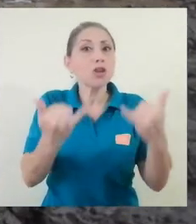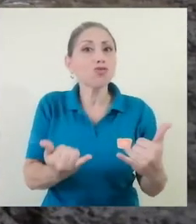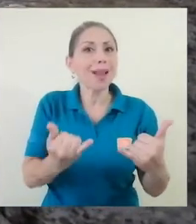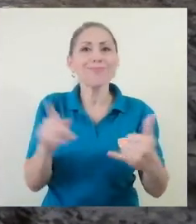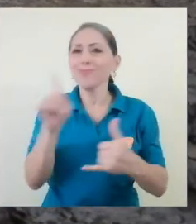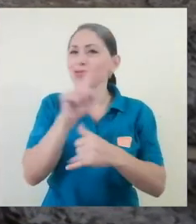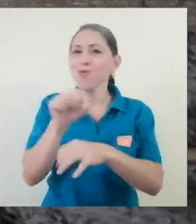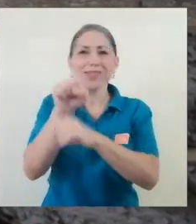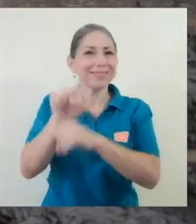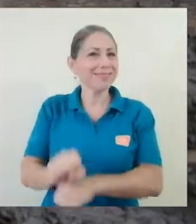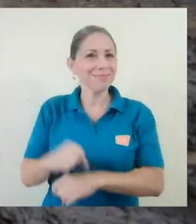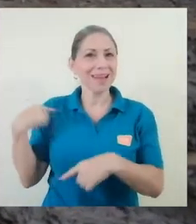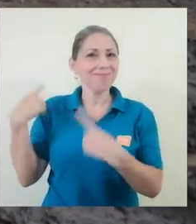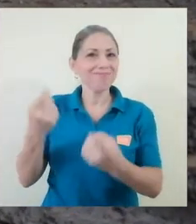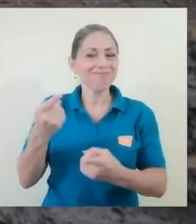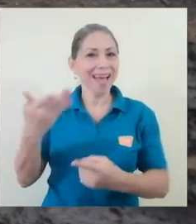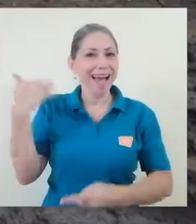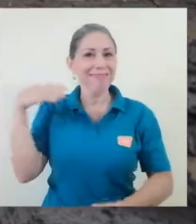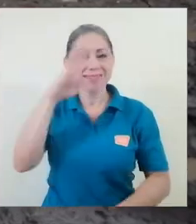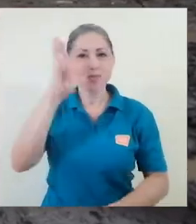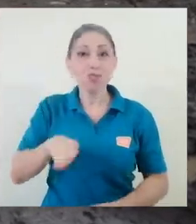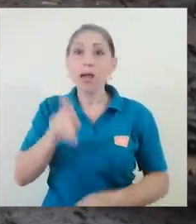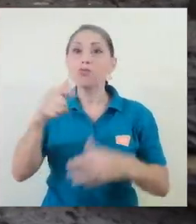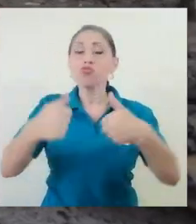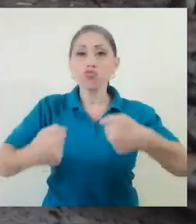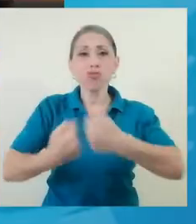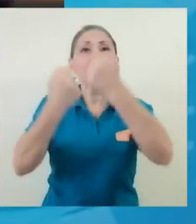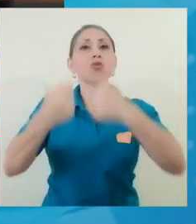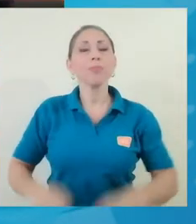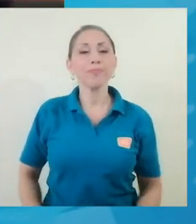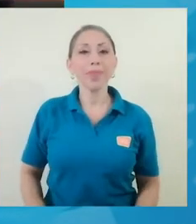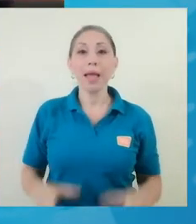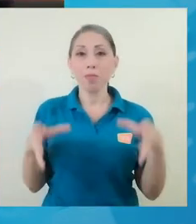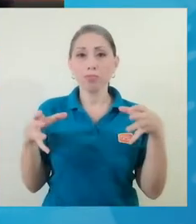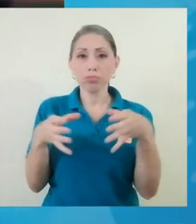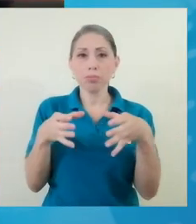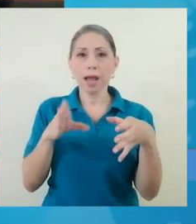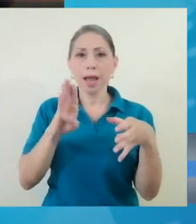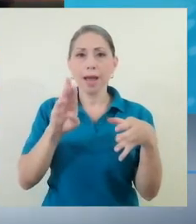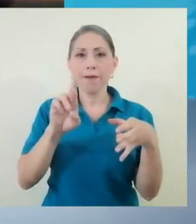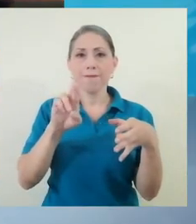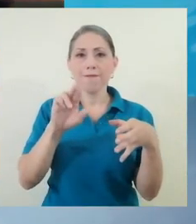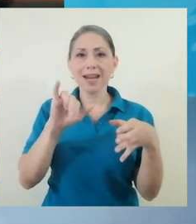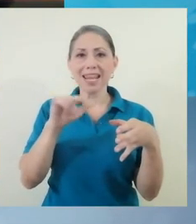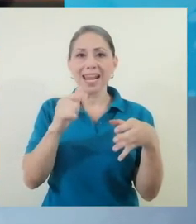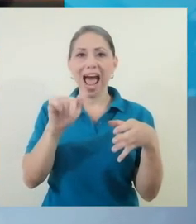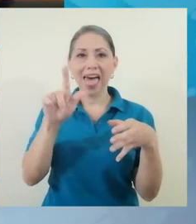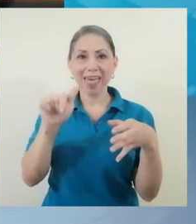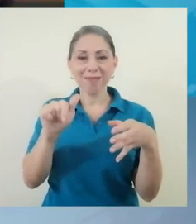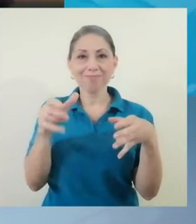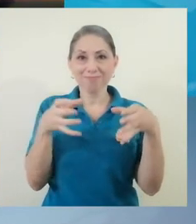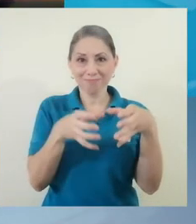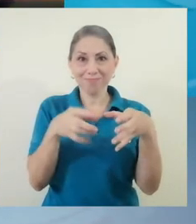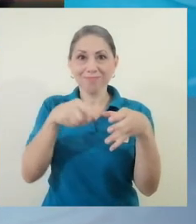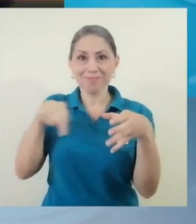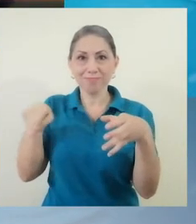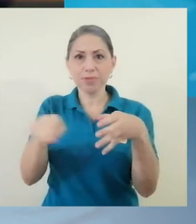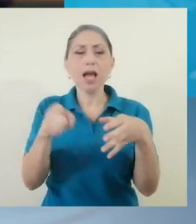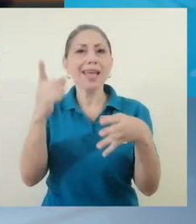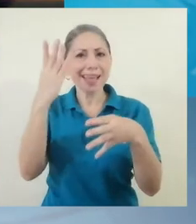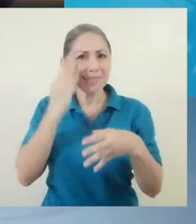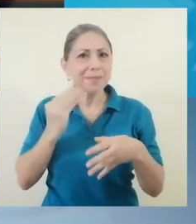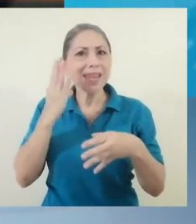y se convierte en todo un reto. La brigada tiene bastante experiencia en el campo, en el tema, pero